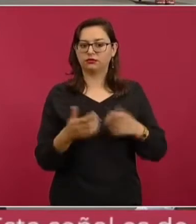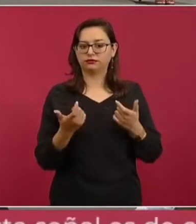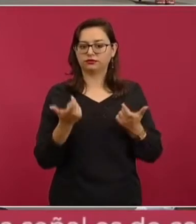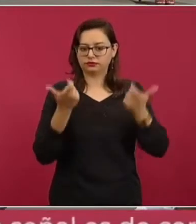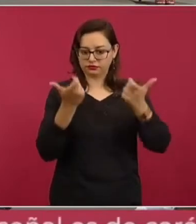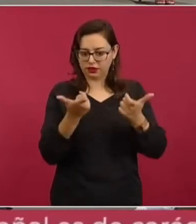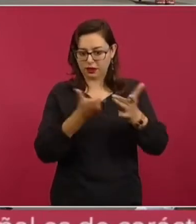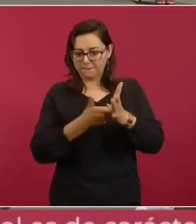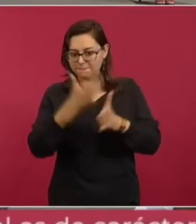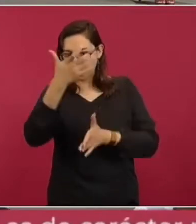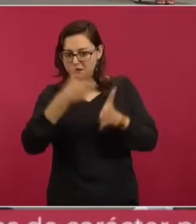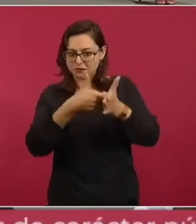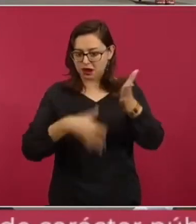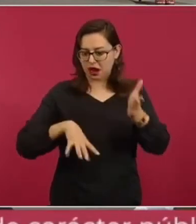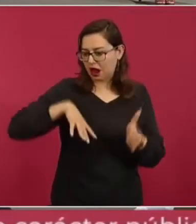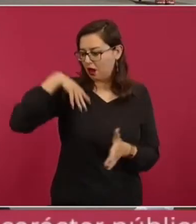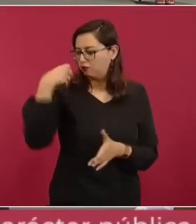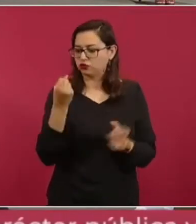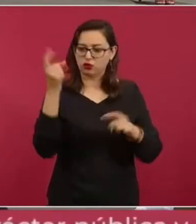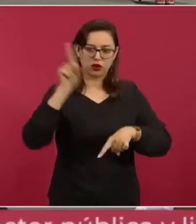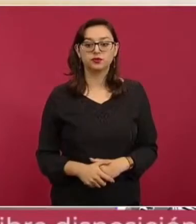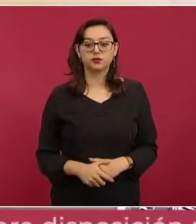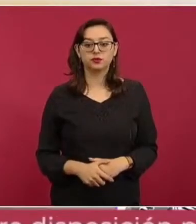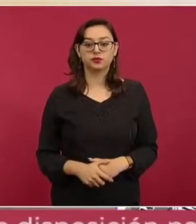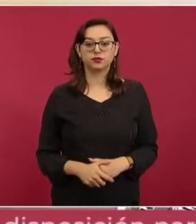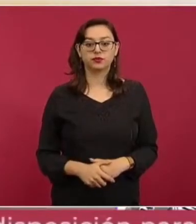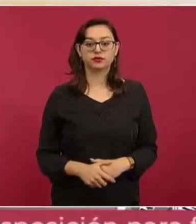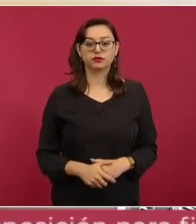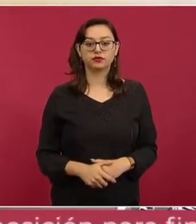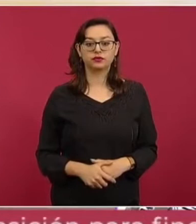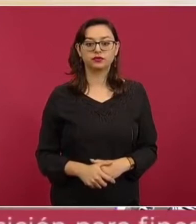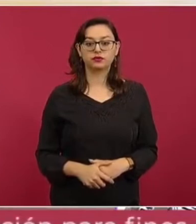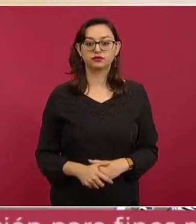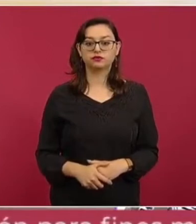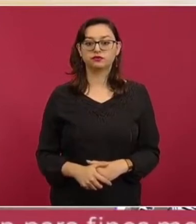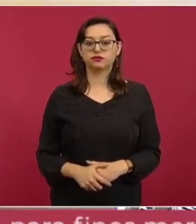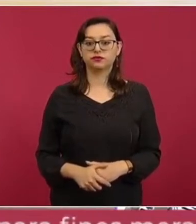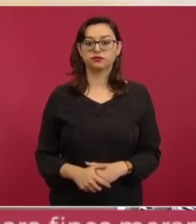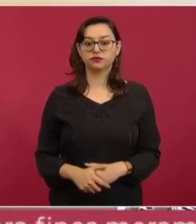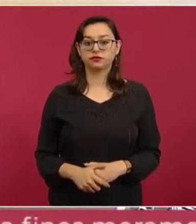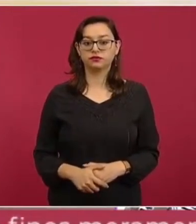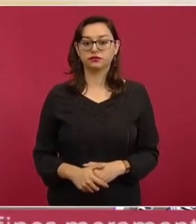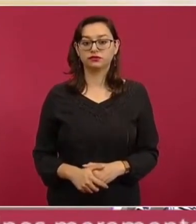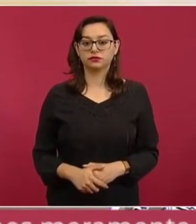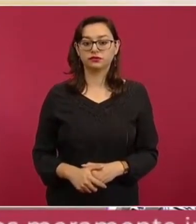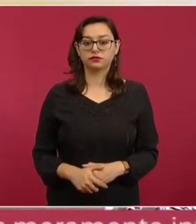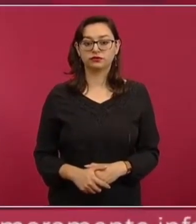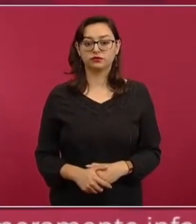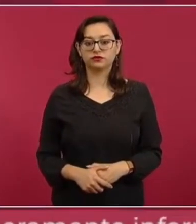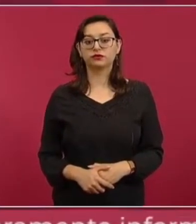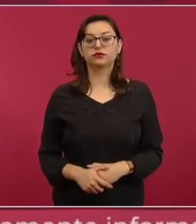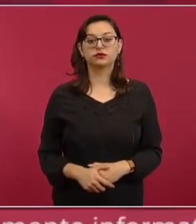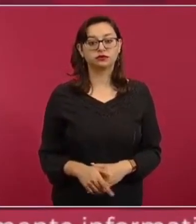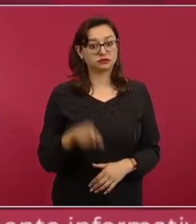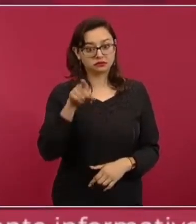estos abusos que no se cometan. Precio no todavía… qué buena